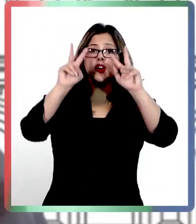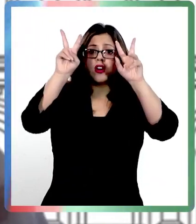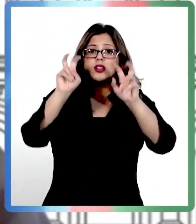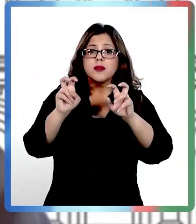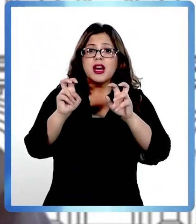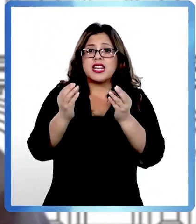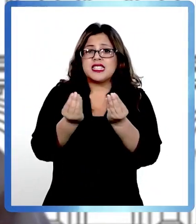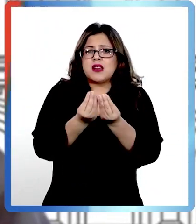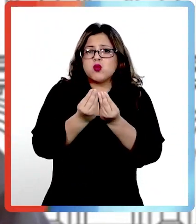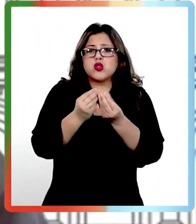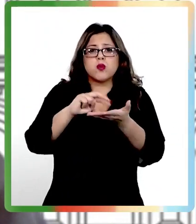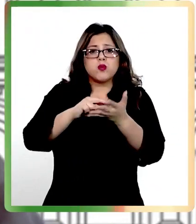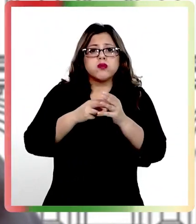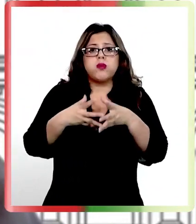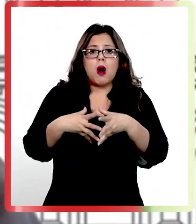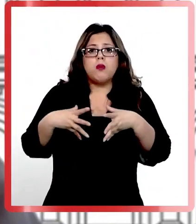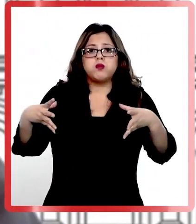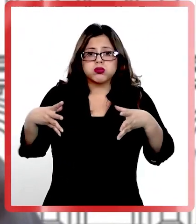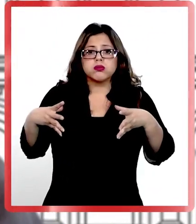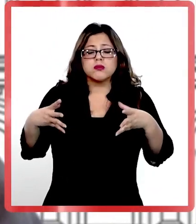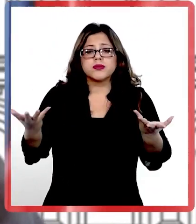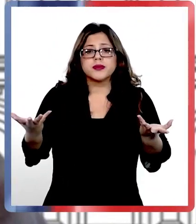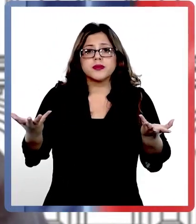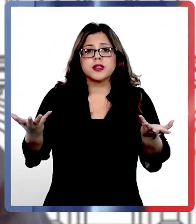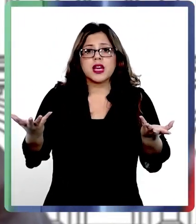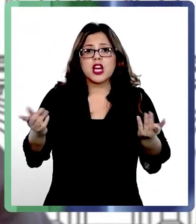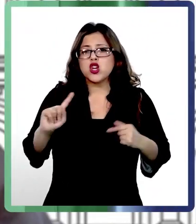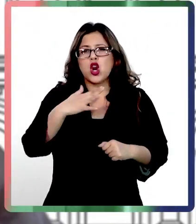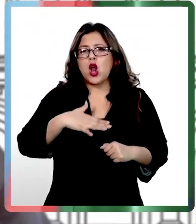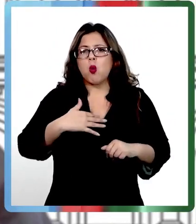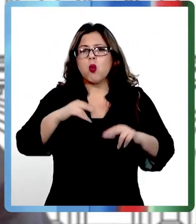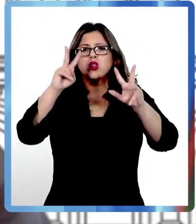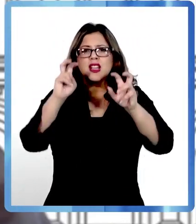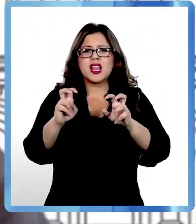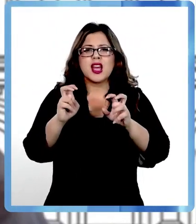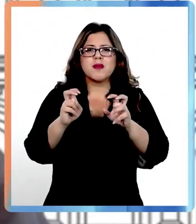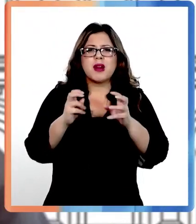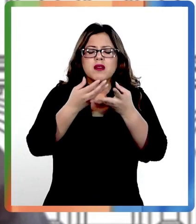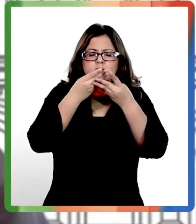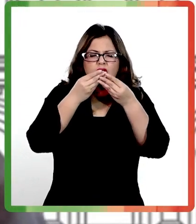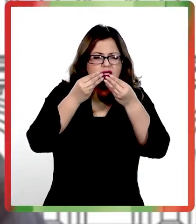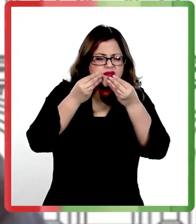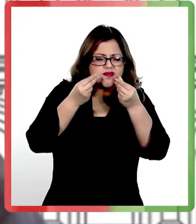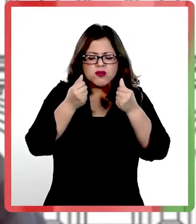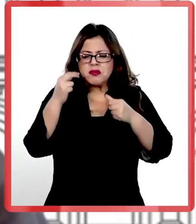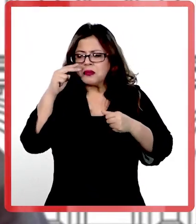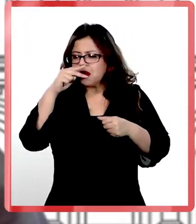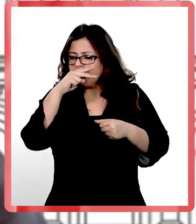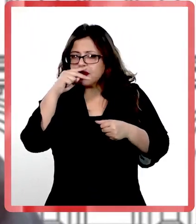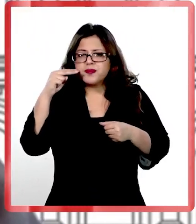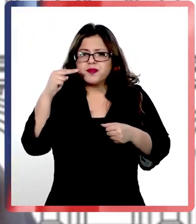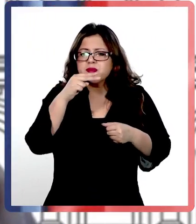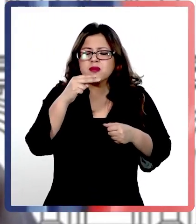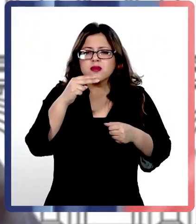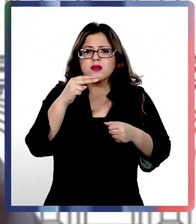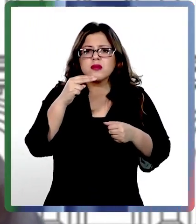alimentos. Hay varios niños con agarraciones alimentarias que no les gustan ciertas texturas, ciertos